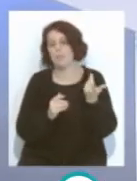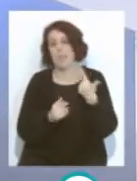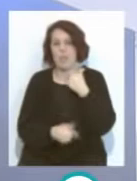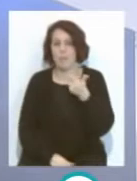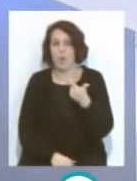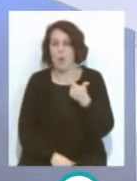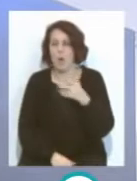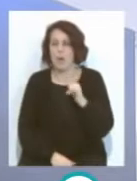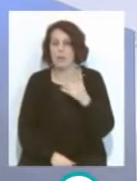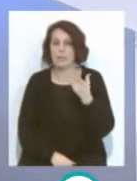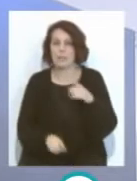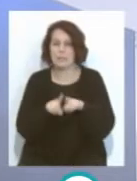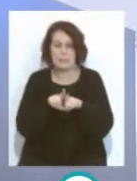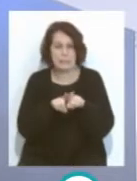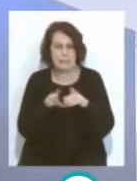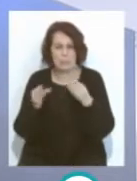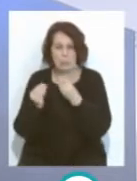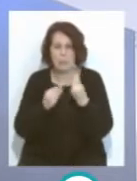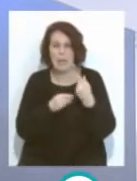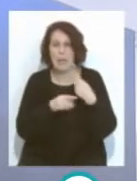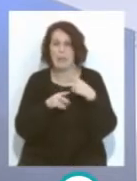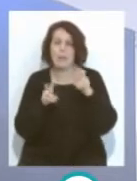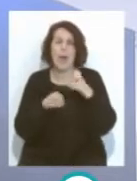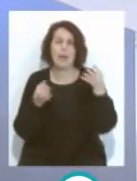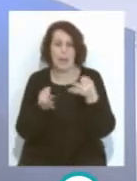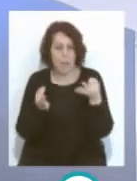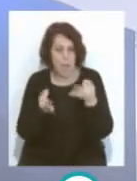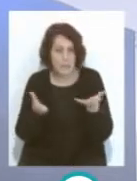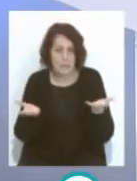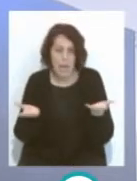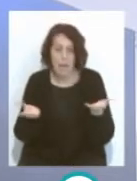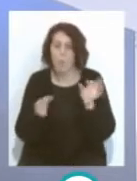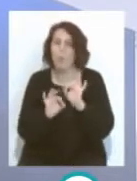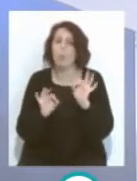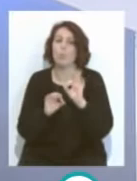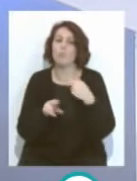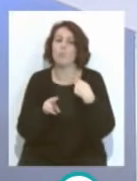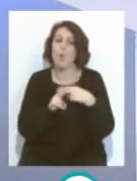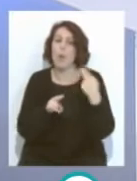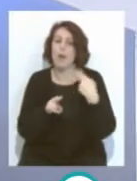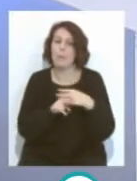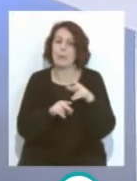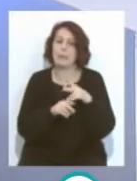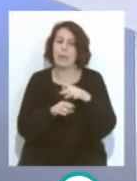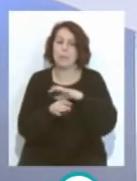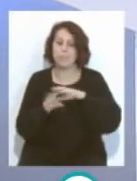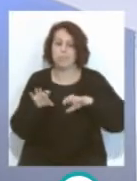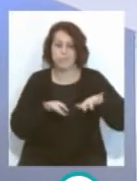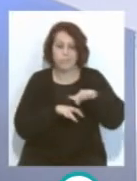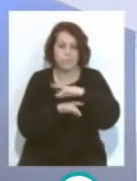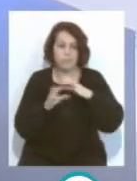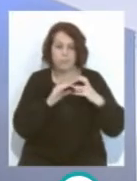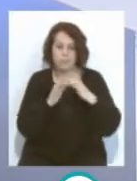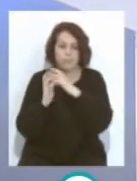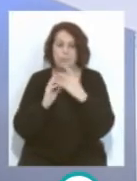críticas con lo que había pasado, fueron muy polémicos muchos partidos de la jornada 22,